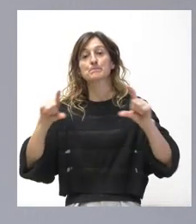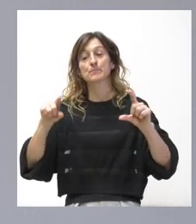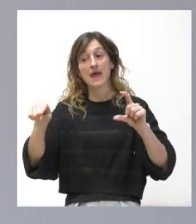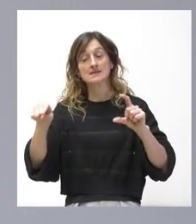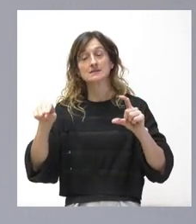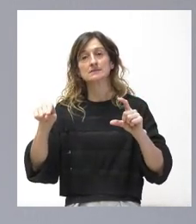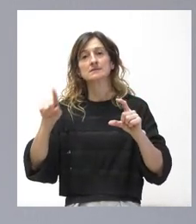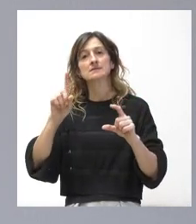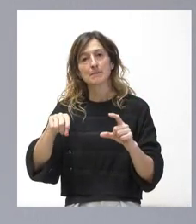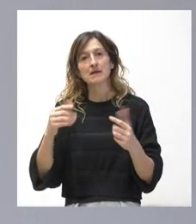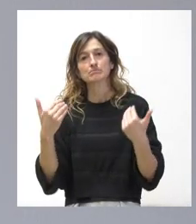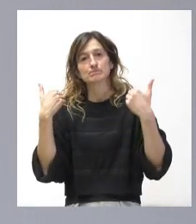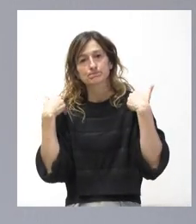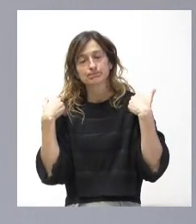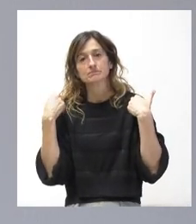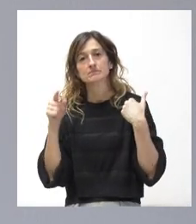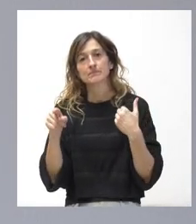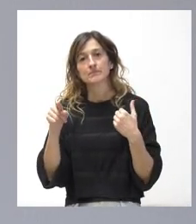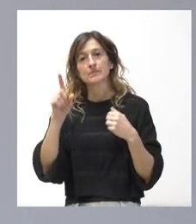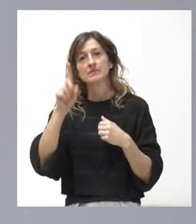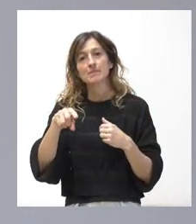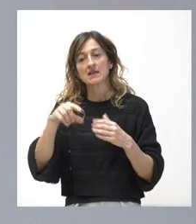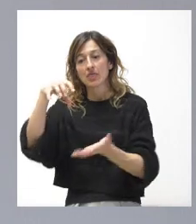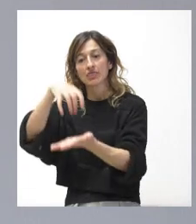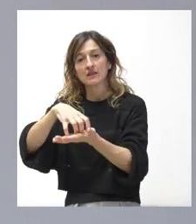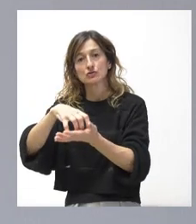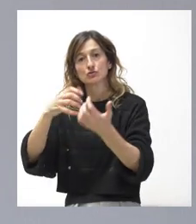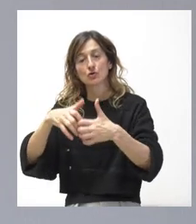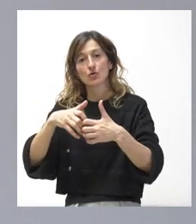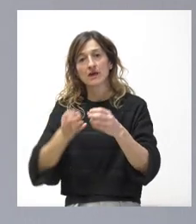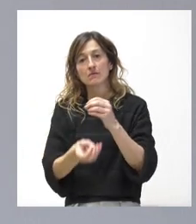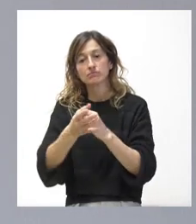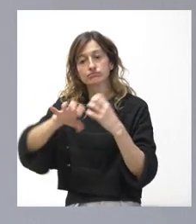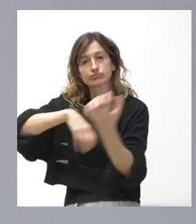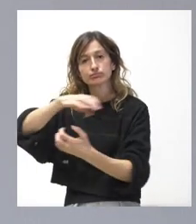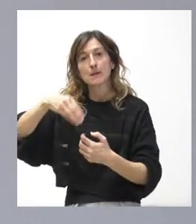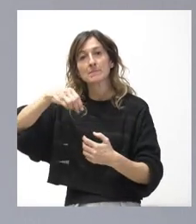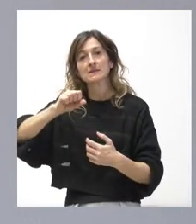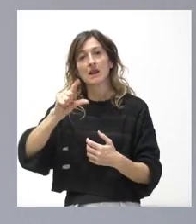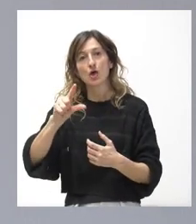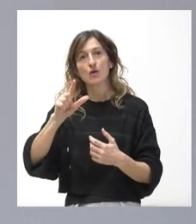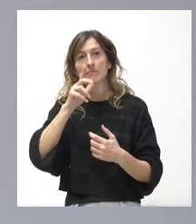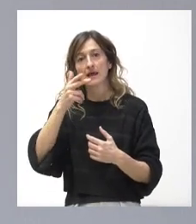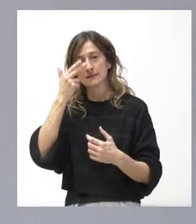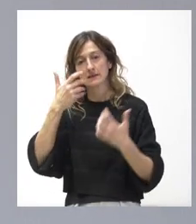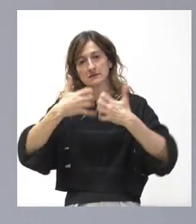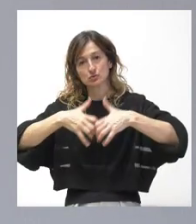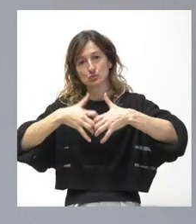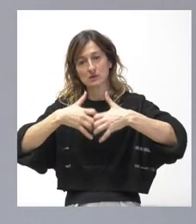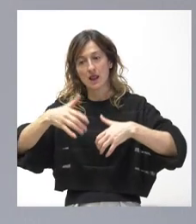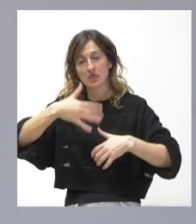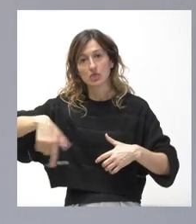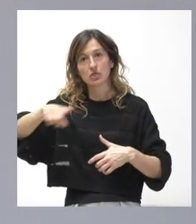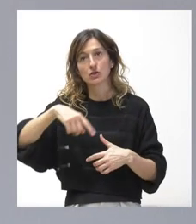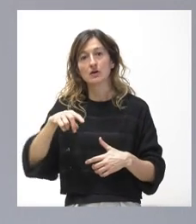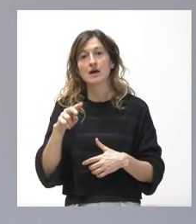promover también un centro, una planta de generación de metanol para el interés industrial del polígono industrial de